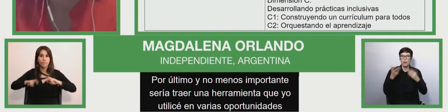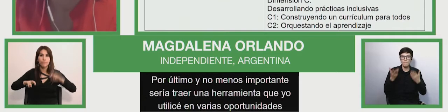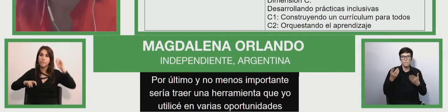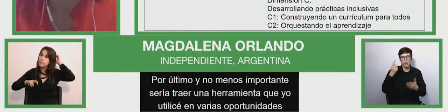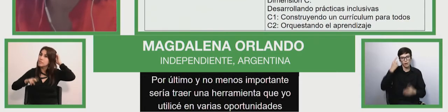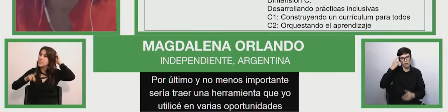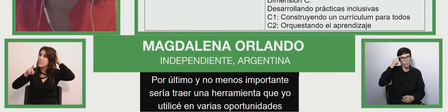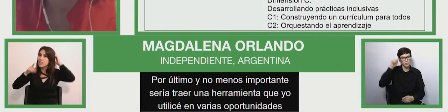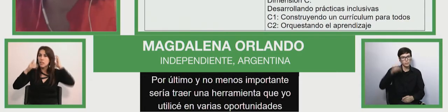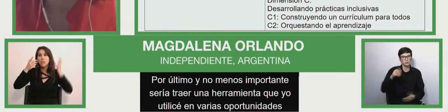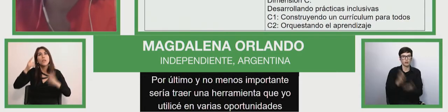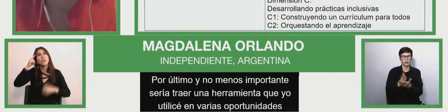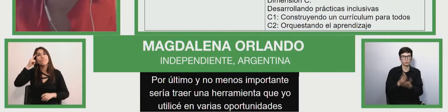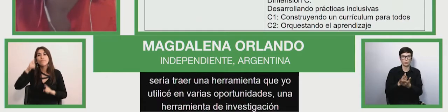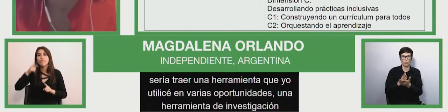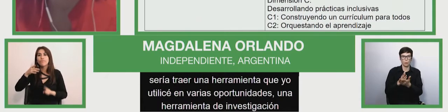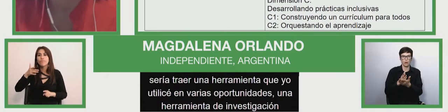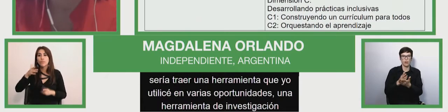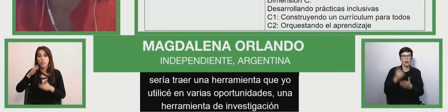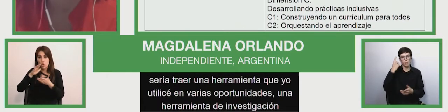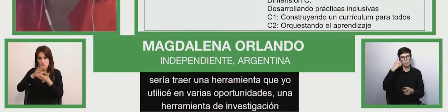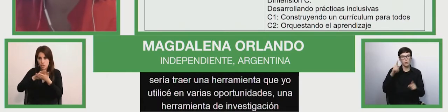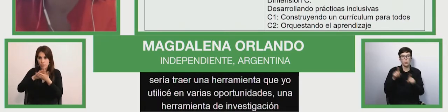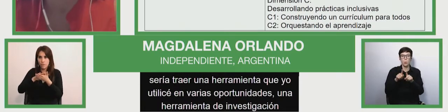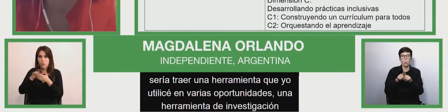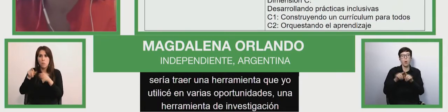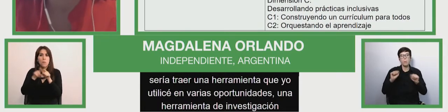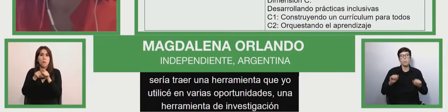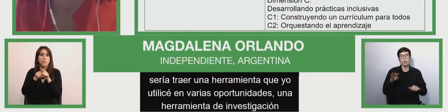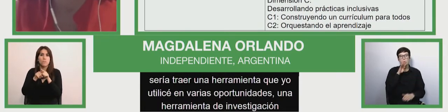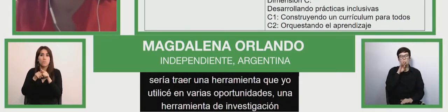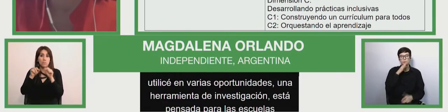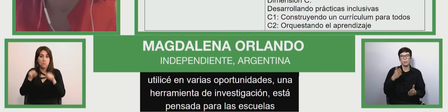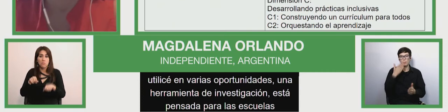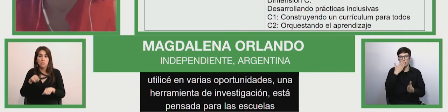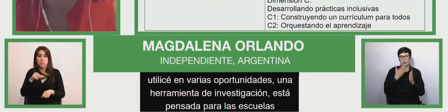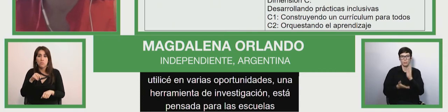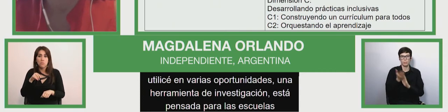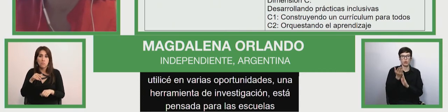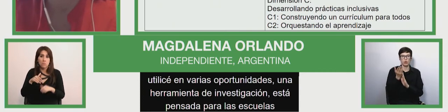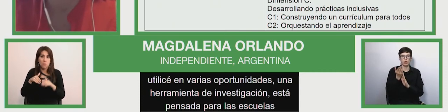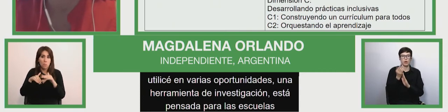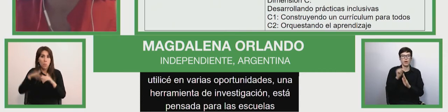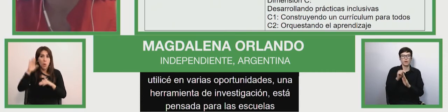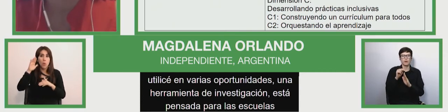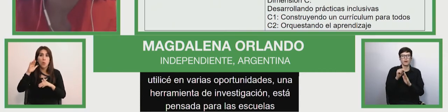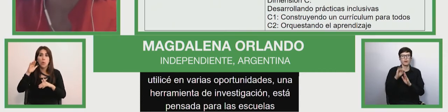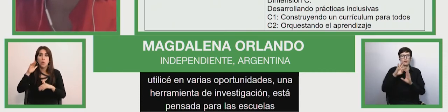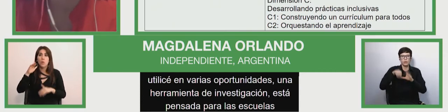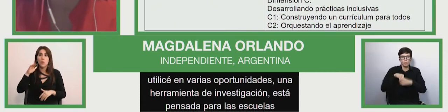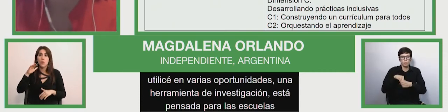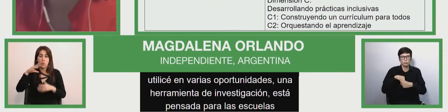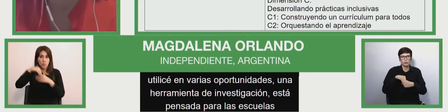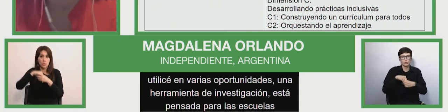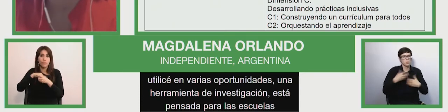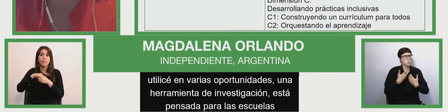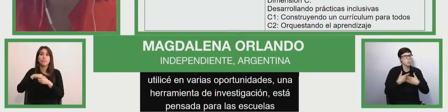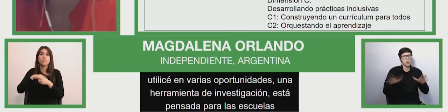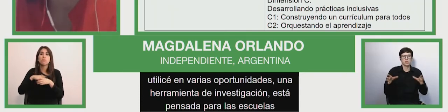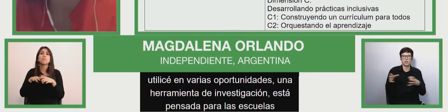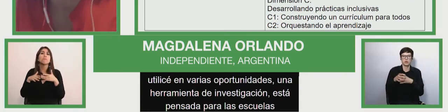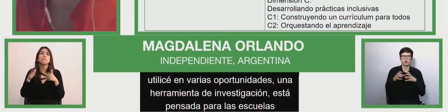pensada para las escuelas, pero se puede utilizar para mejorar los niveles de inclusión de casi cualquier